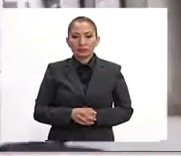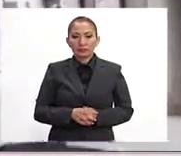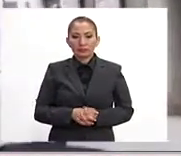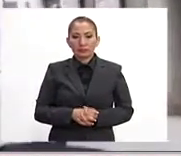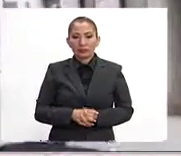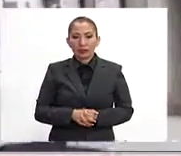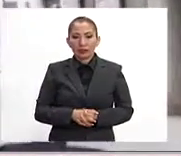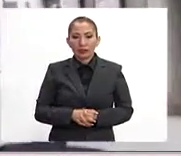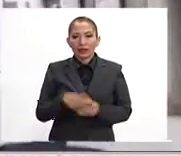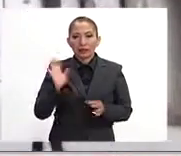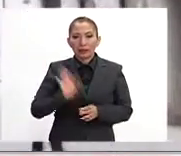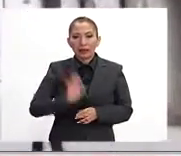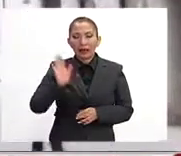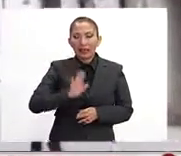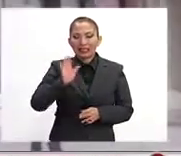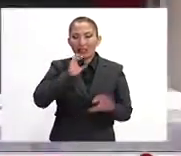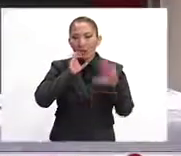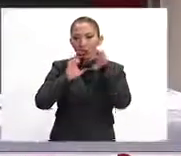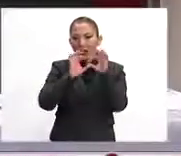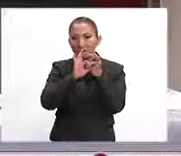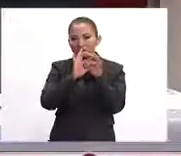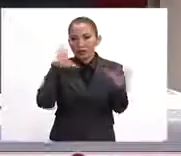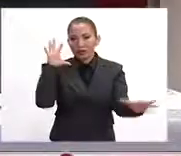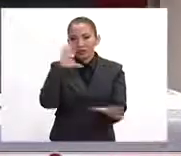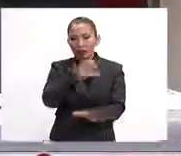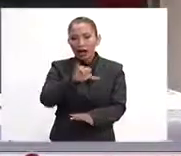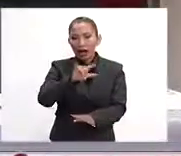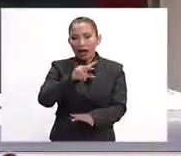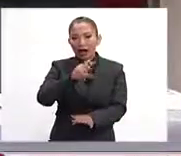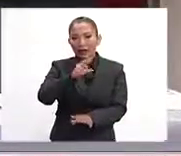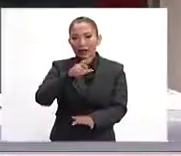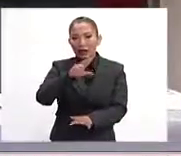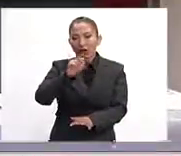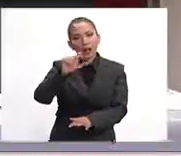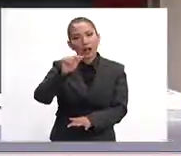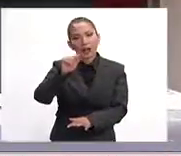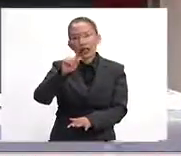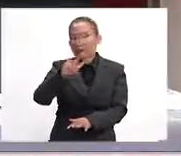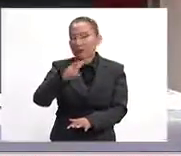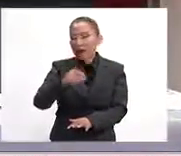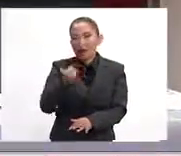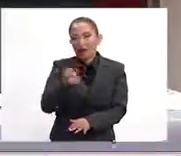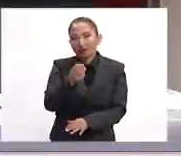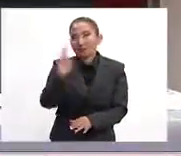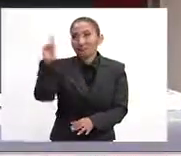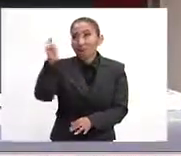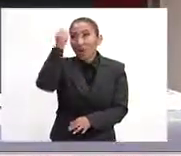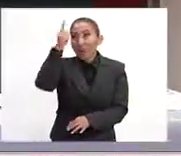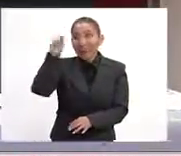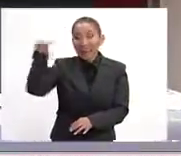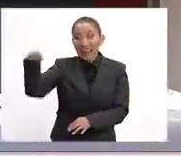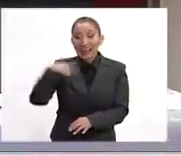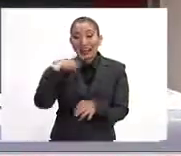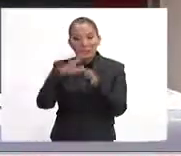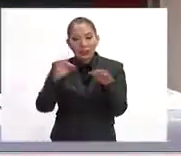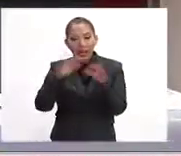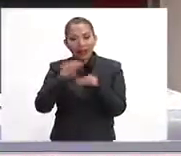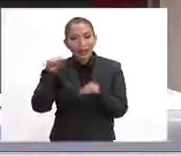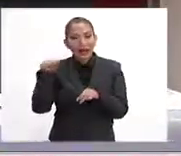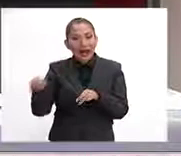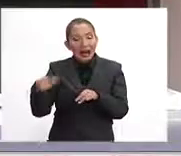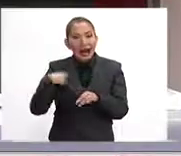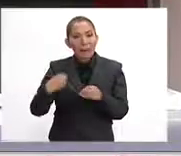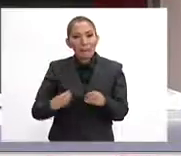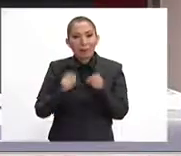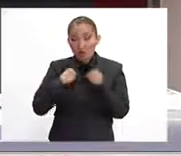Bueno, se nos está cortando la comunicación con Javier Oliva, ya sabe usted que así es la tecnología, él nos estaba reportando, Omar, ahí